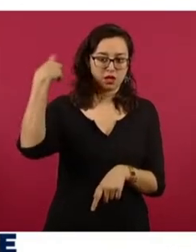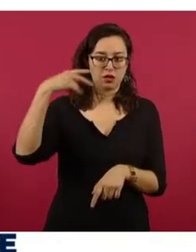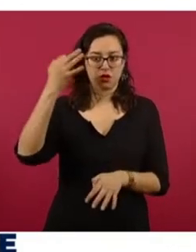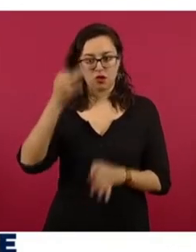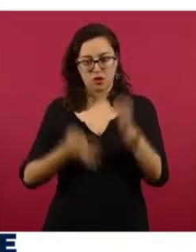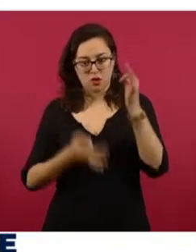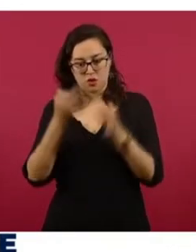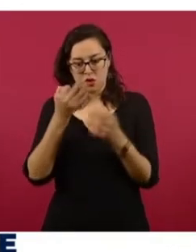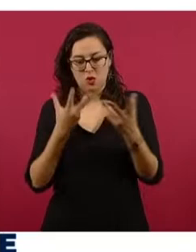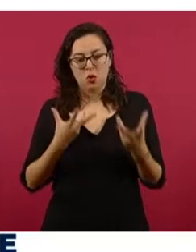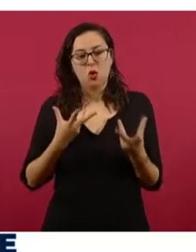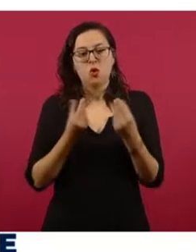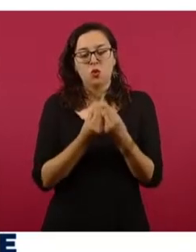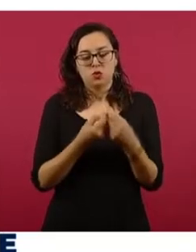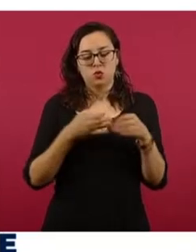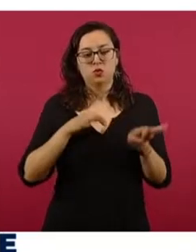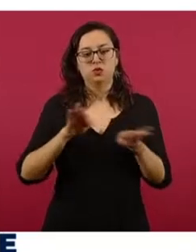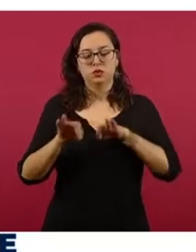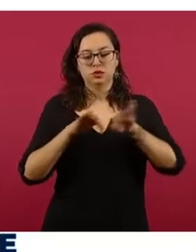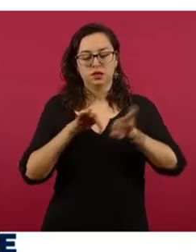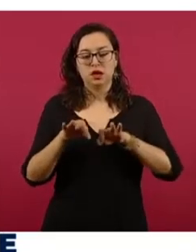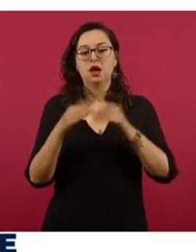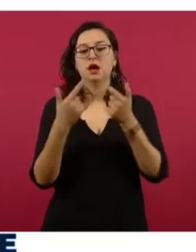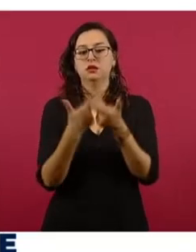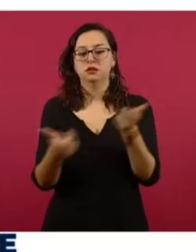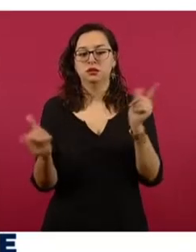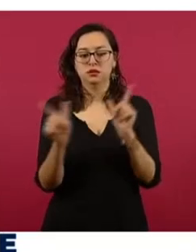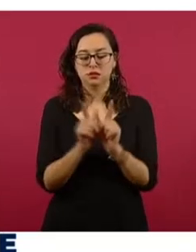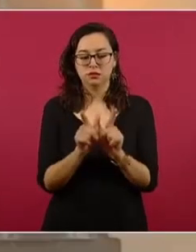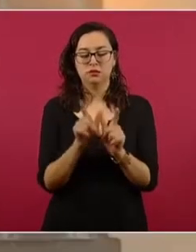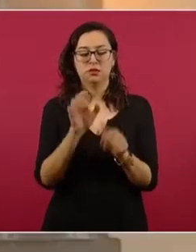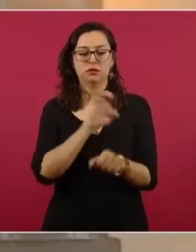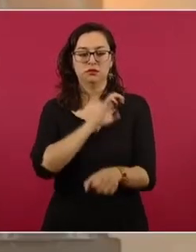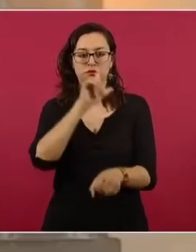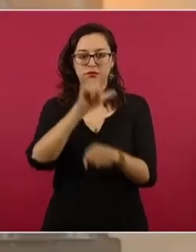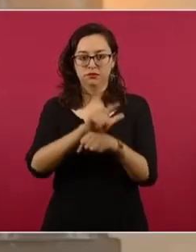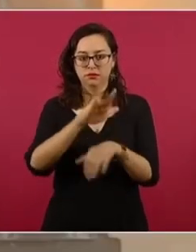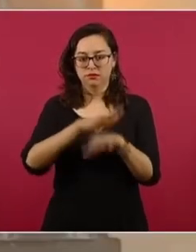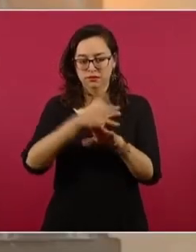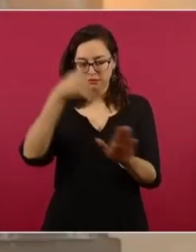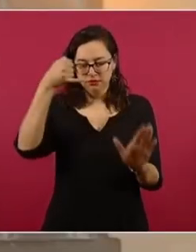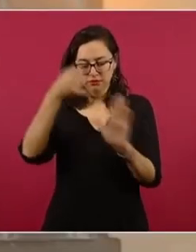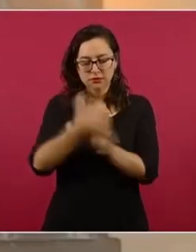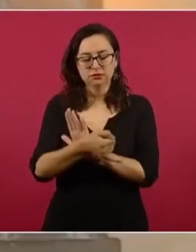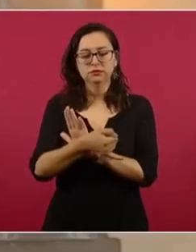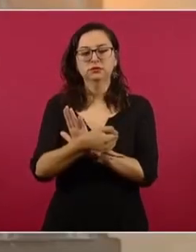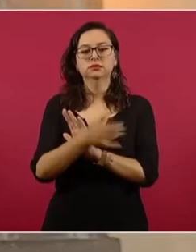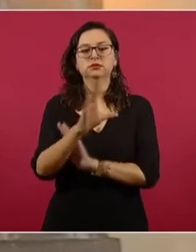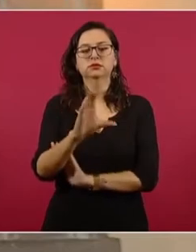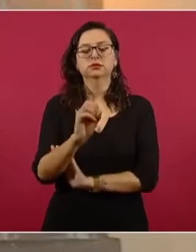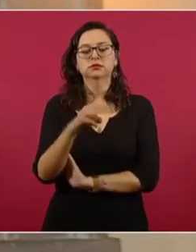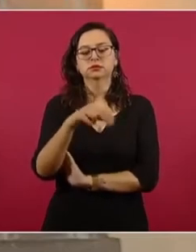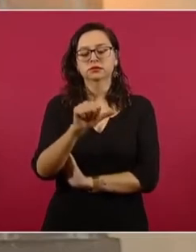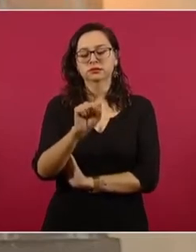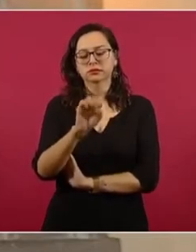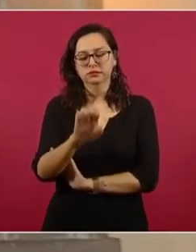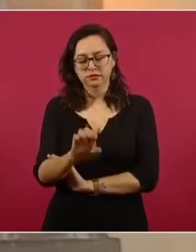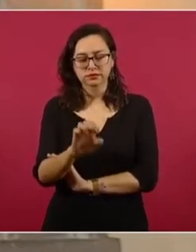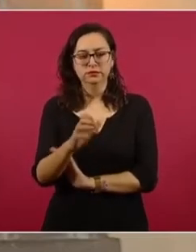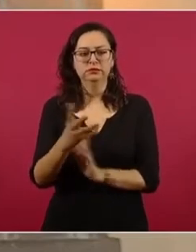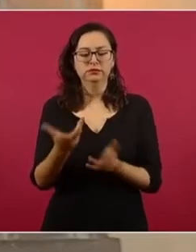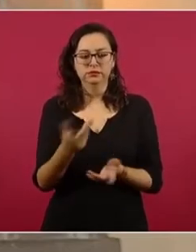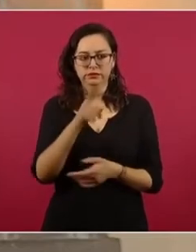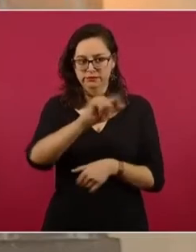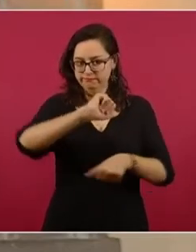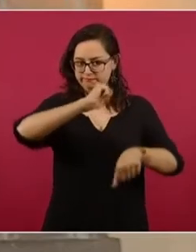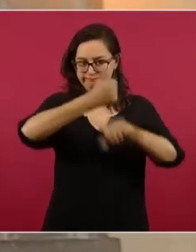y hay un grupo técnico especializado en aprehensiones de la CONACE que está instalado en